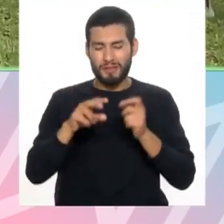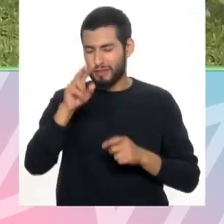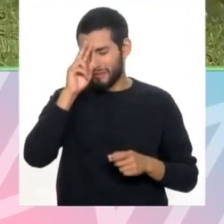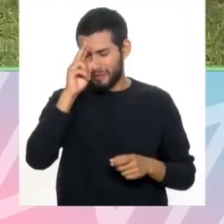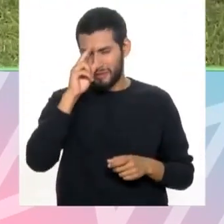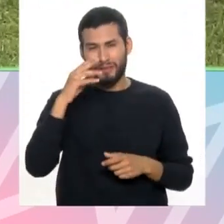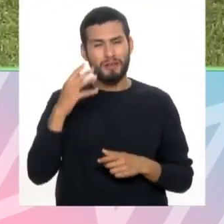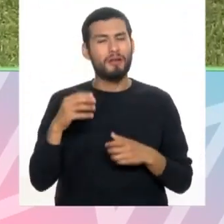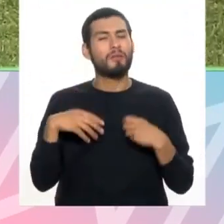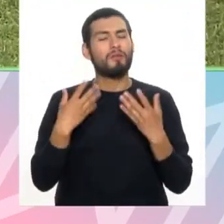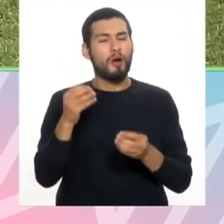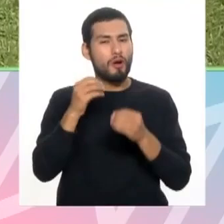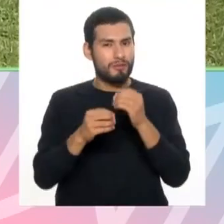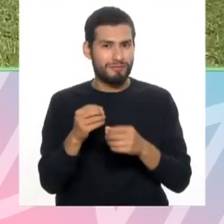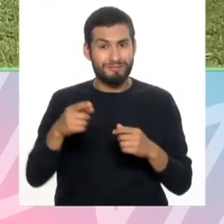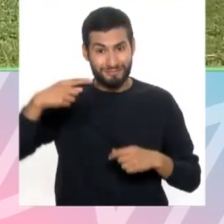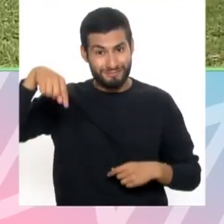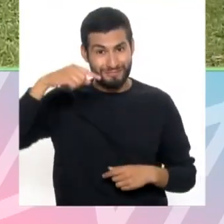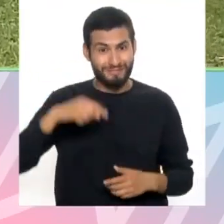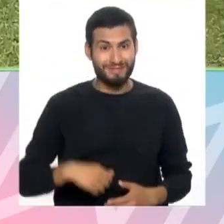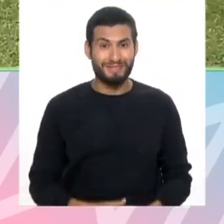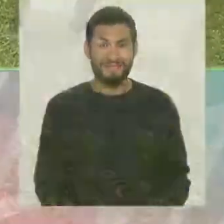Perú y sus soluciones. Ya volvemos.